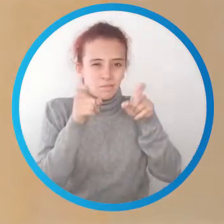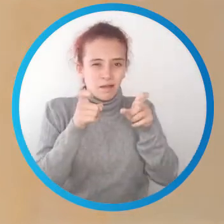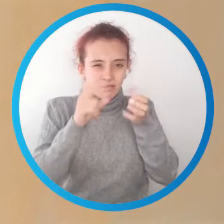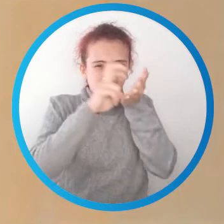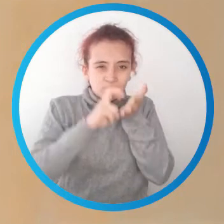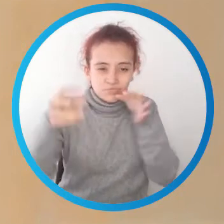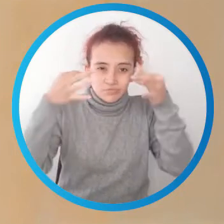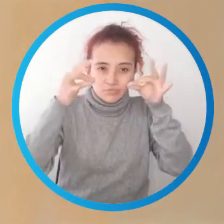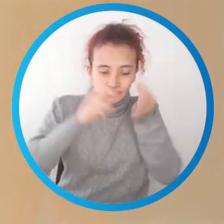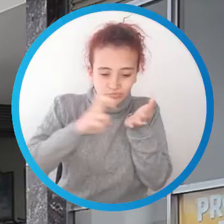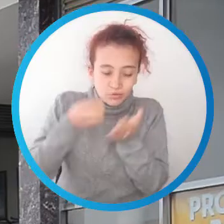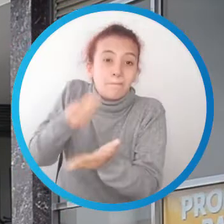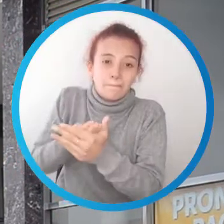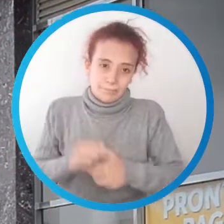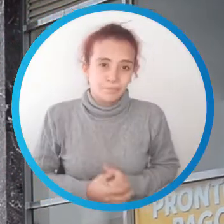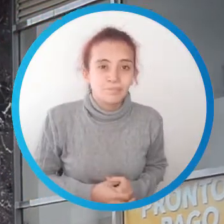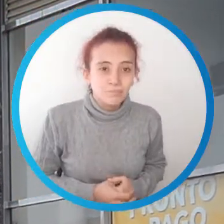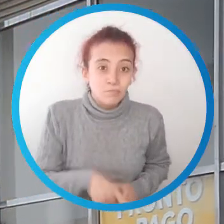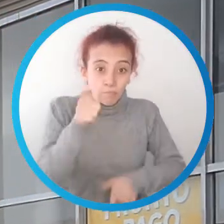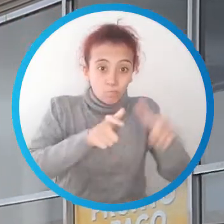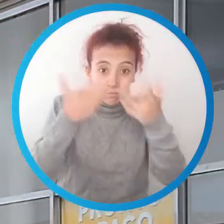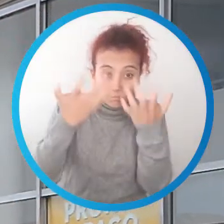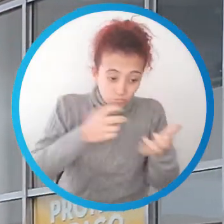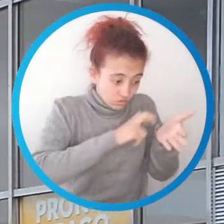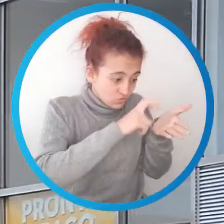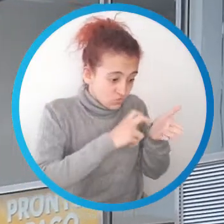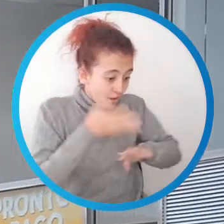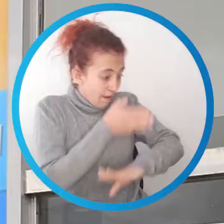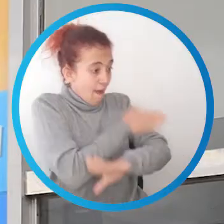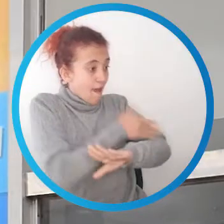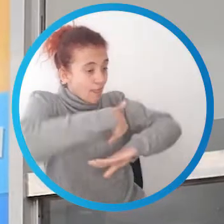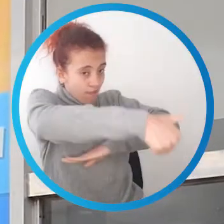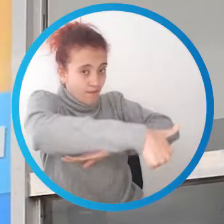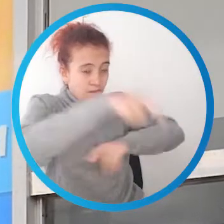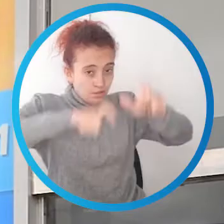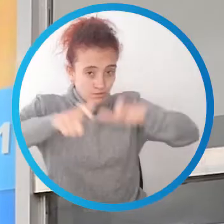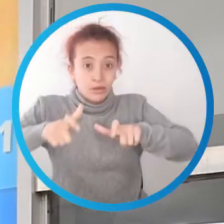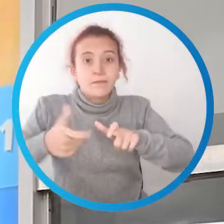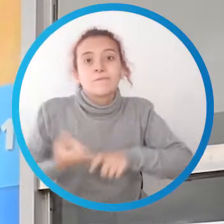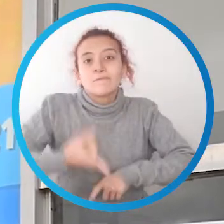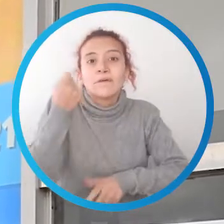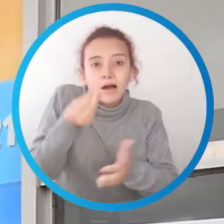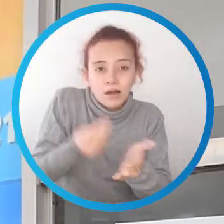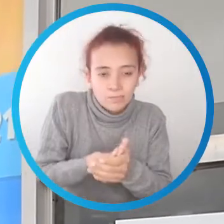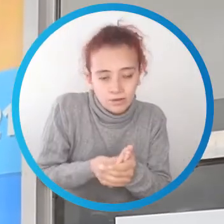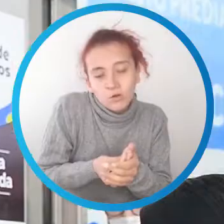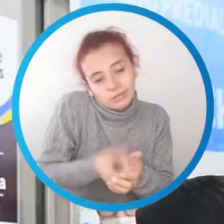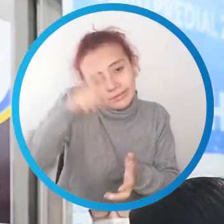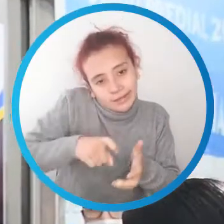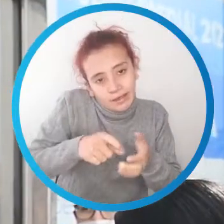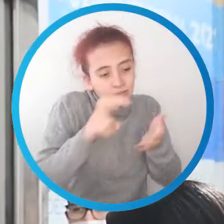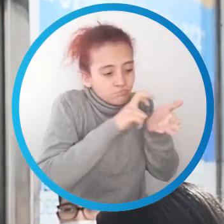expedición de estos recibos. Los contribuyentes que solicitaron su factura con anterioridad y no han podido cancelar deben